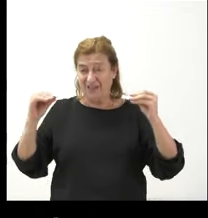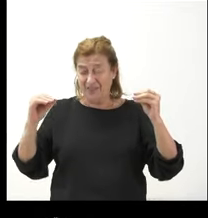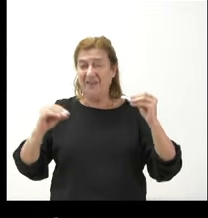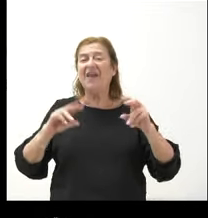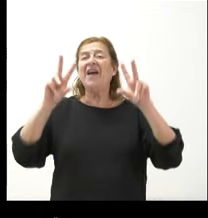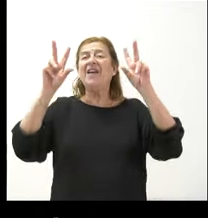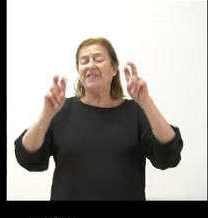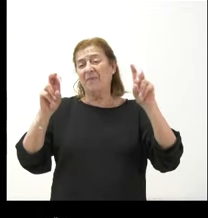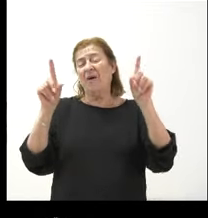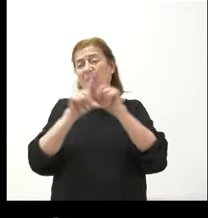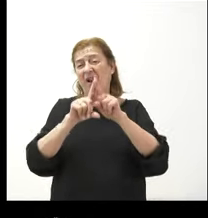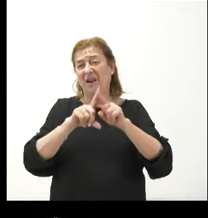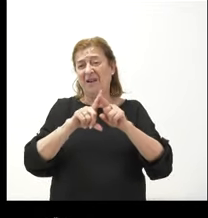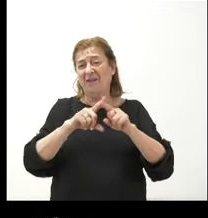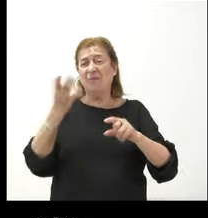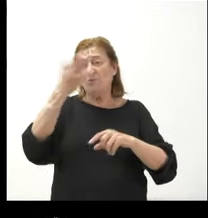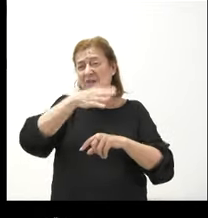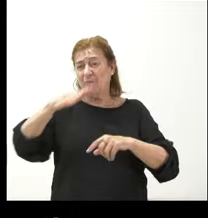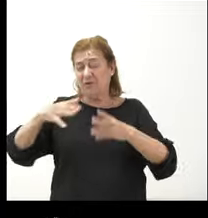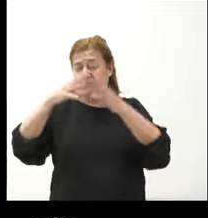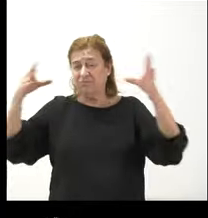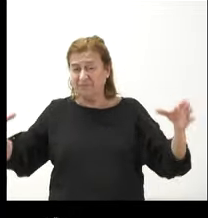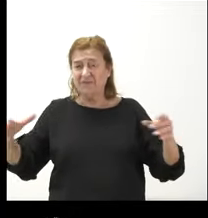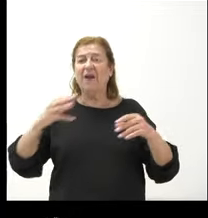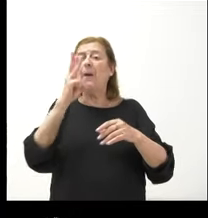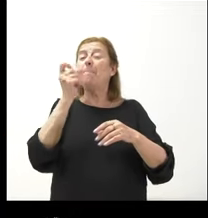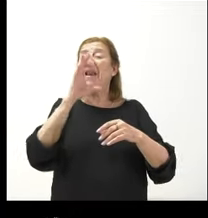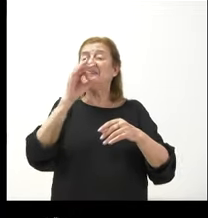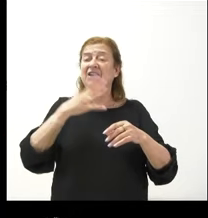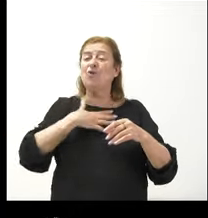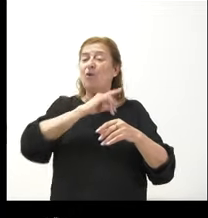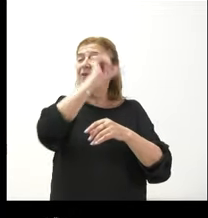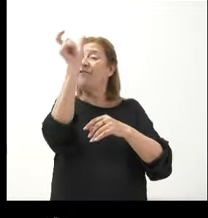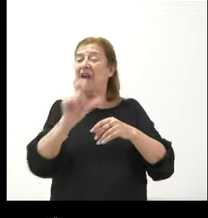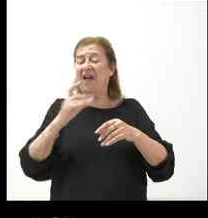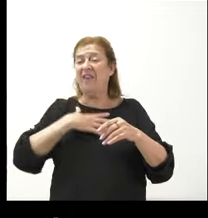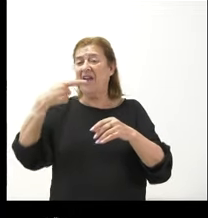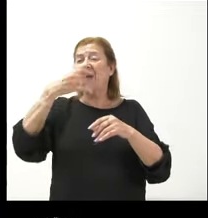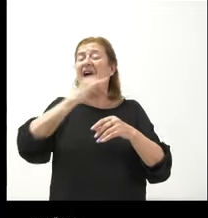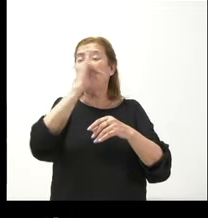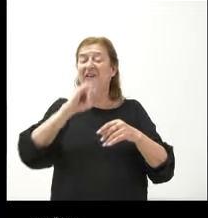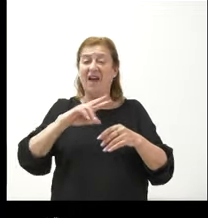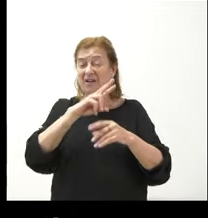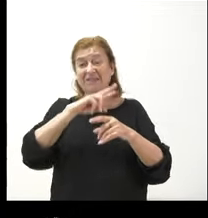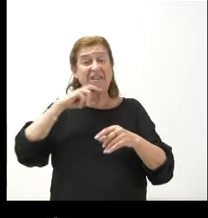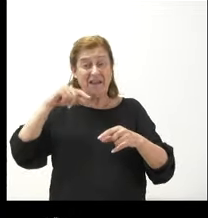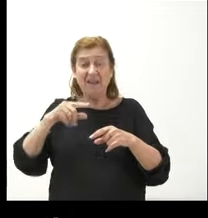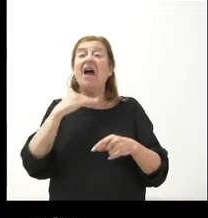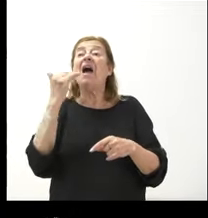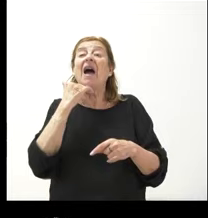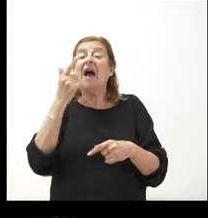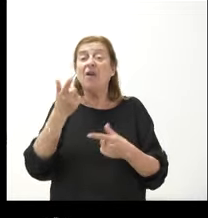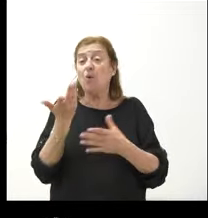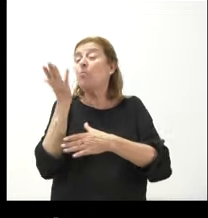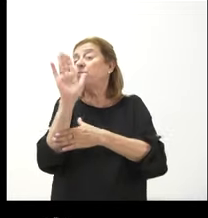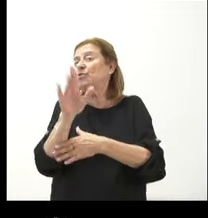pues al genocidio de a la muerte masiva de palestinos en la Franca en la Franca de Gaza a manos de Israel si tiene alguna alguna postura